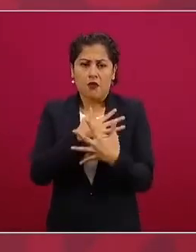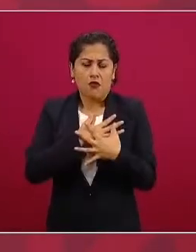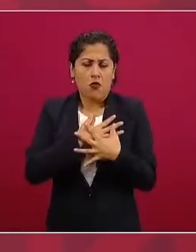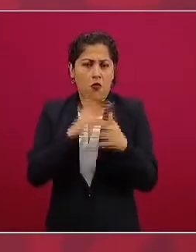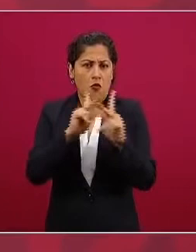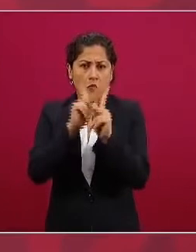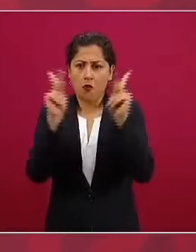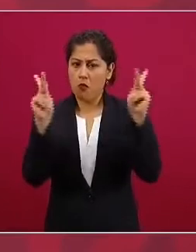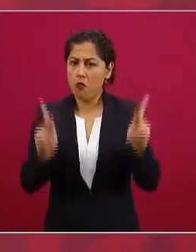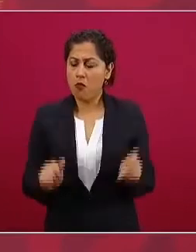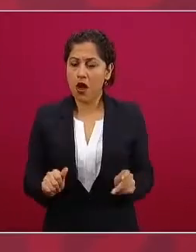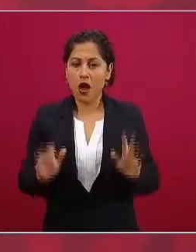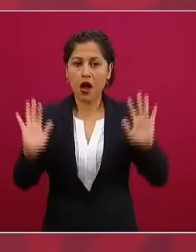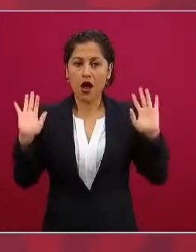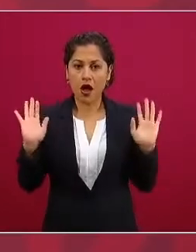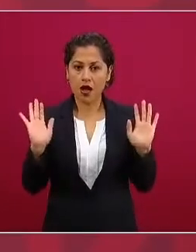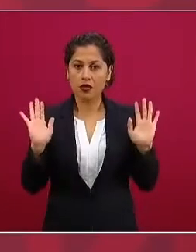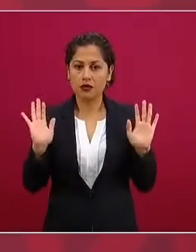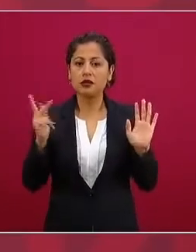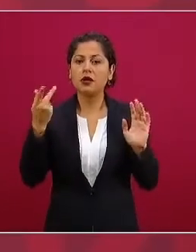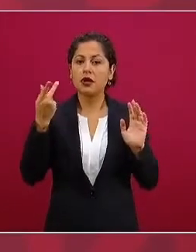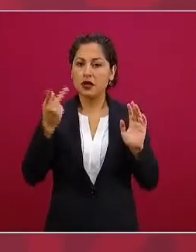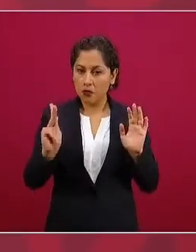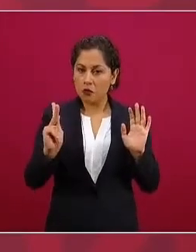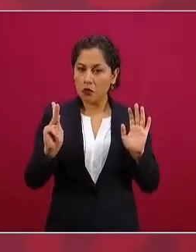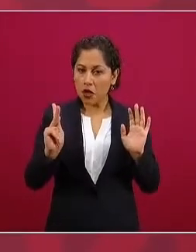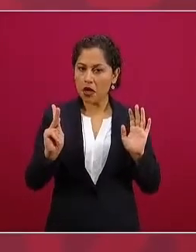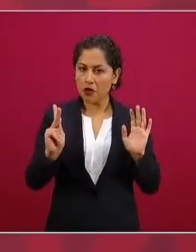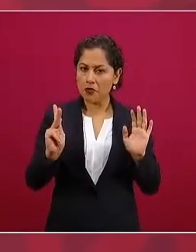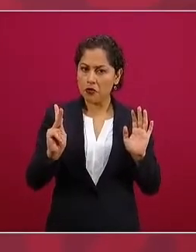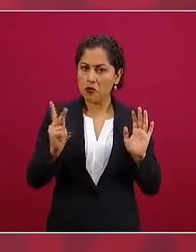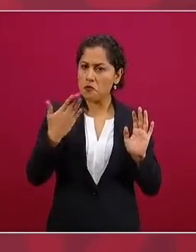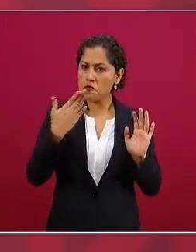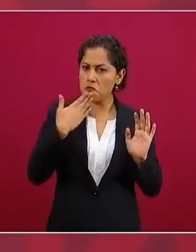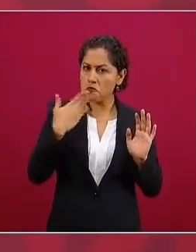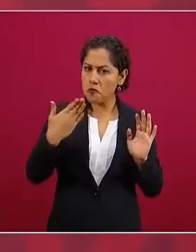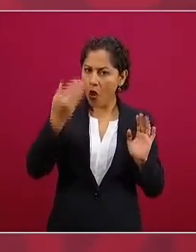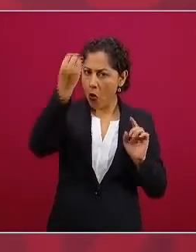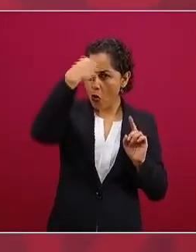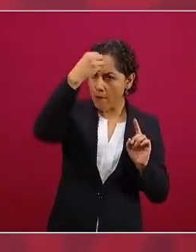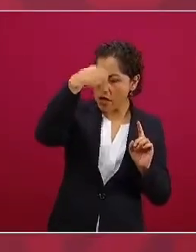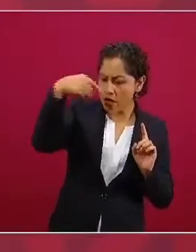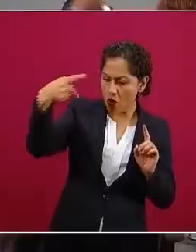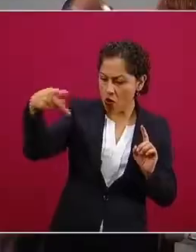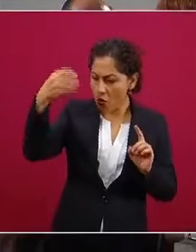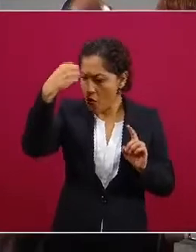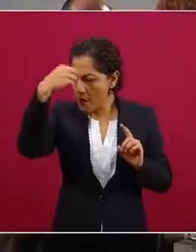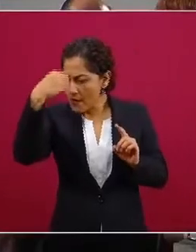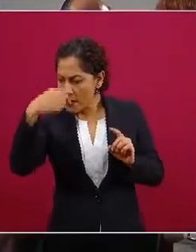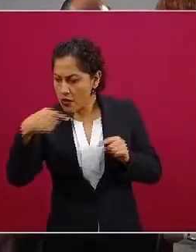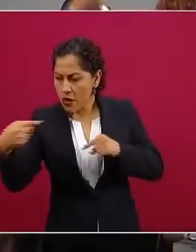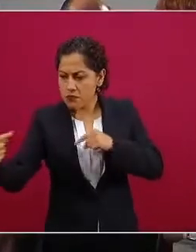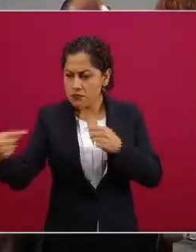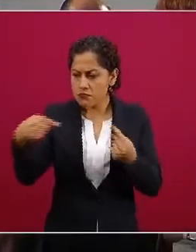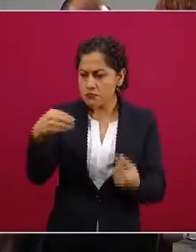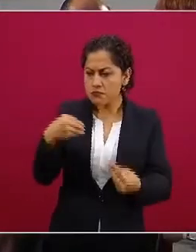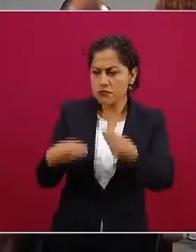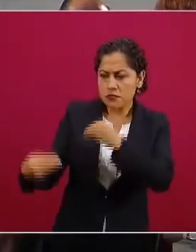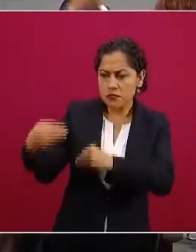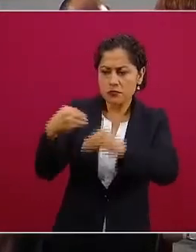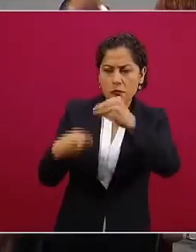pero es buena la polémica el debate es parte de la democracia